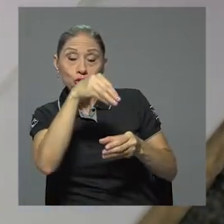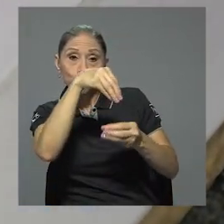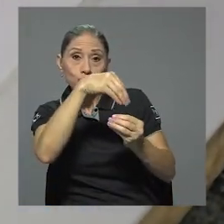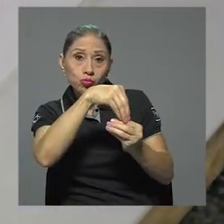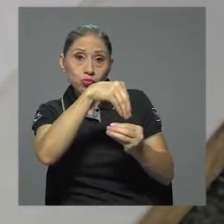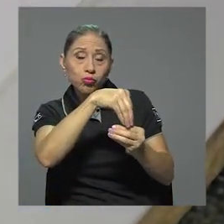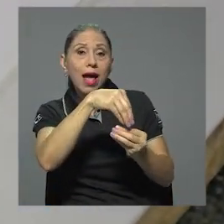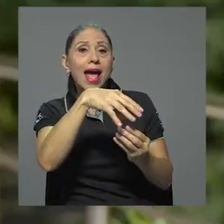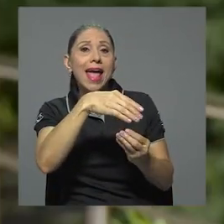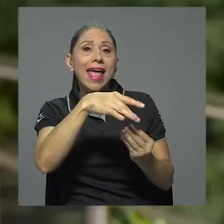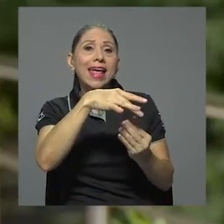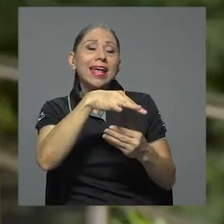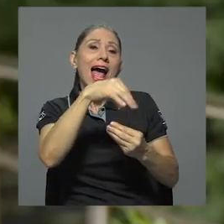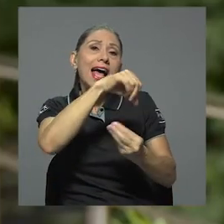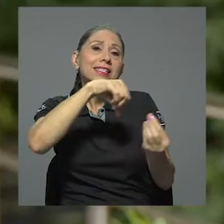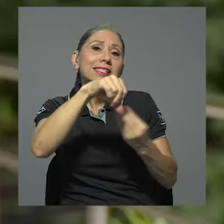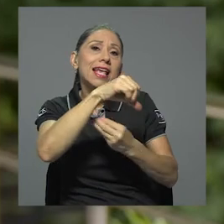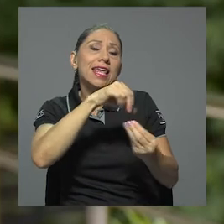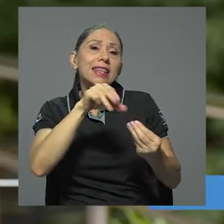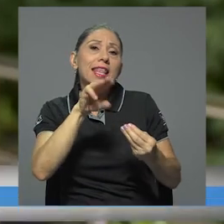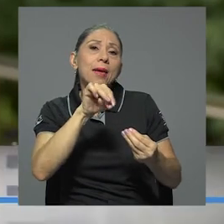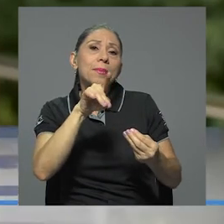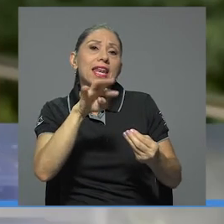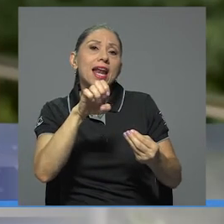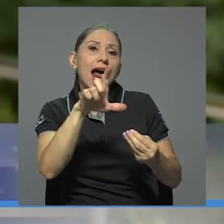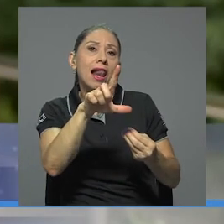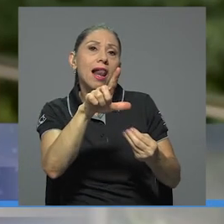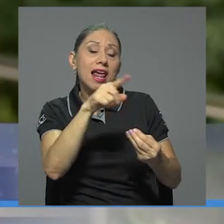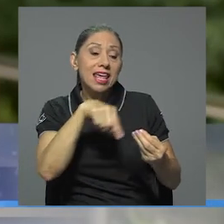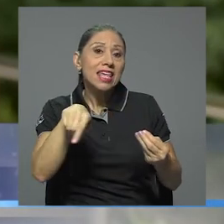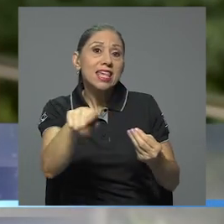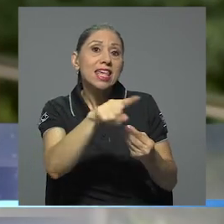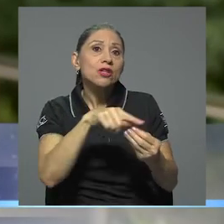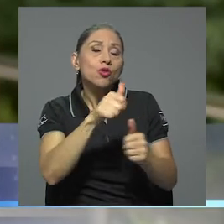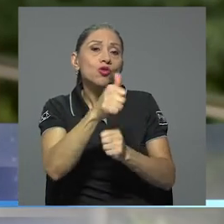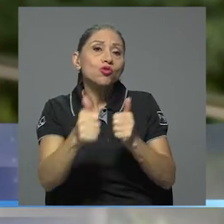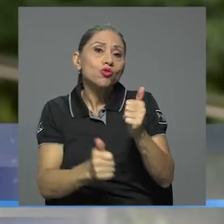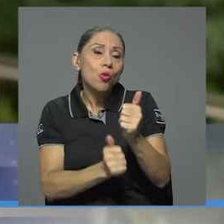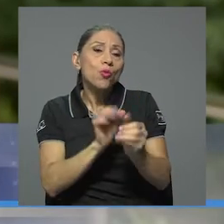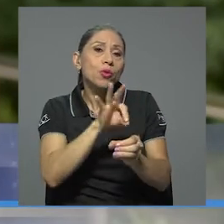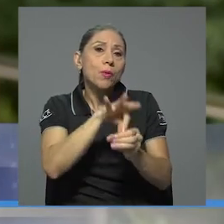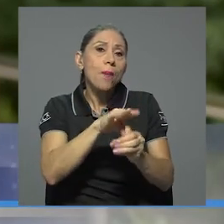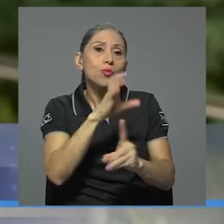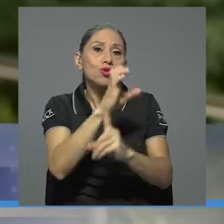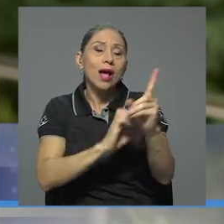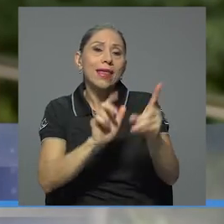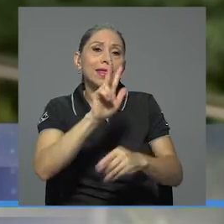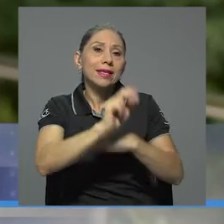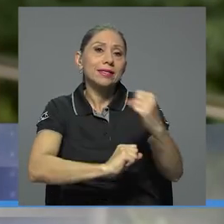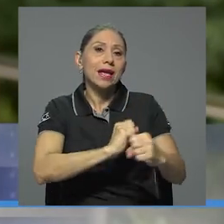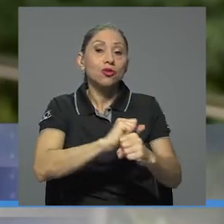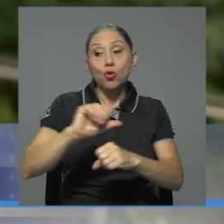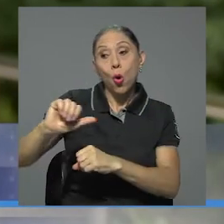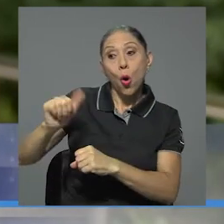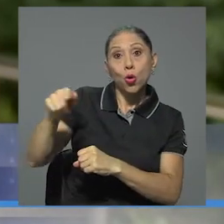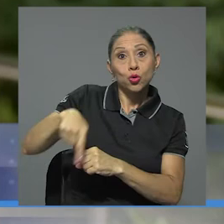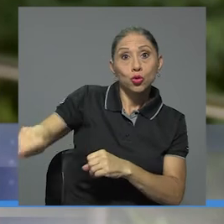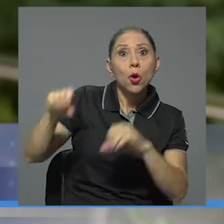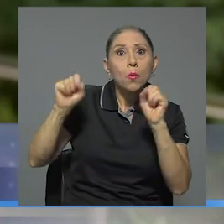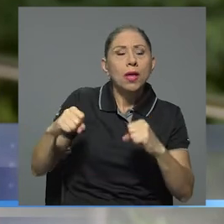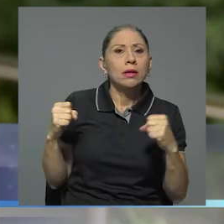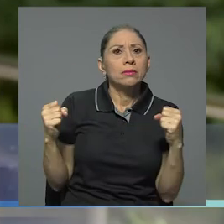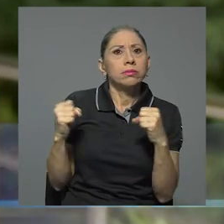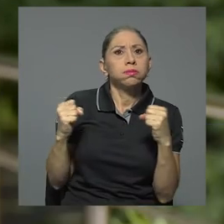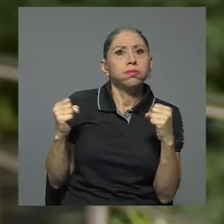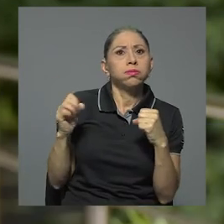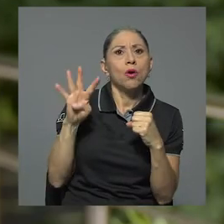mineral y estos hongos los cultivamos o los subcultivamos cada tres años. Y otros hongos los podemos tener a 4 grados